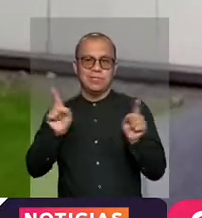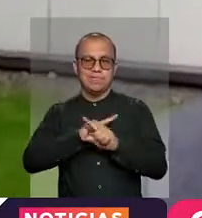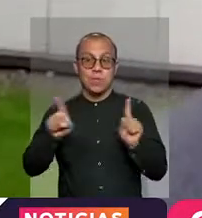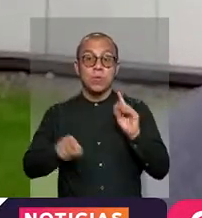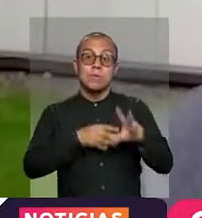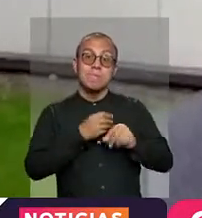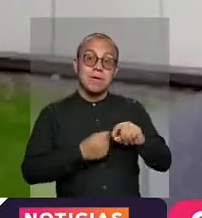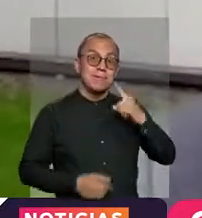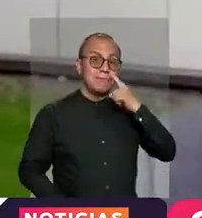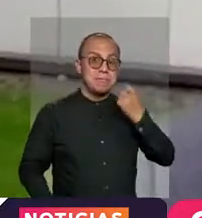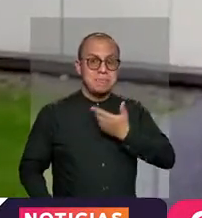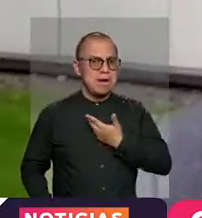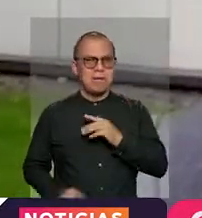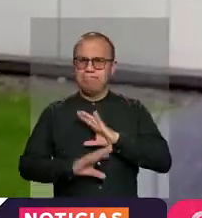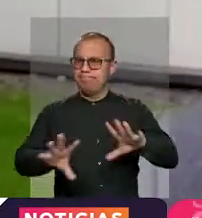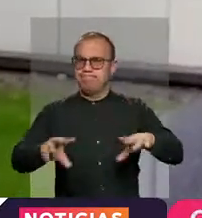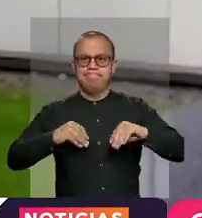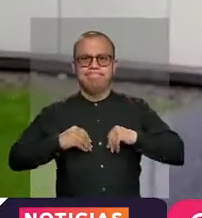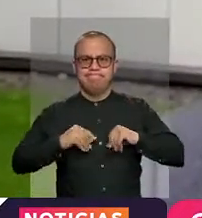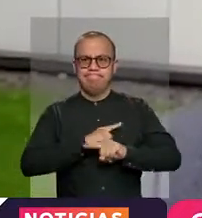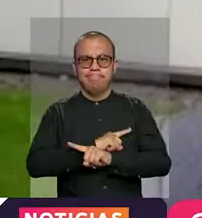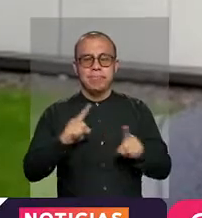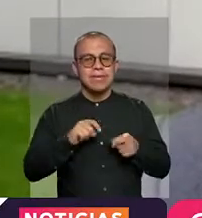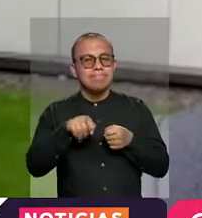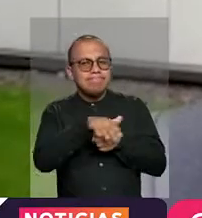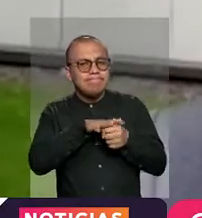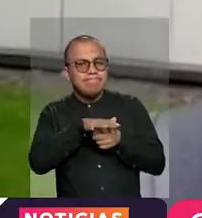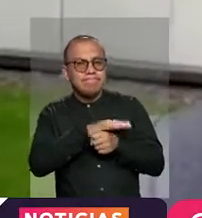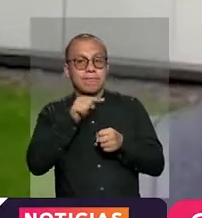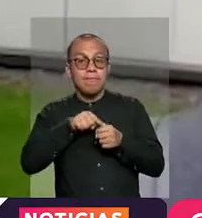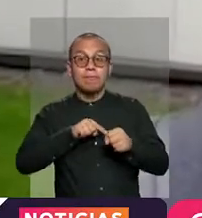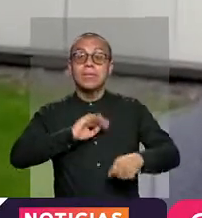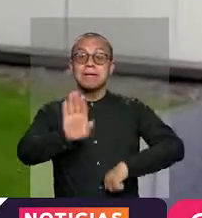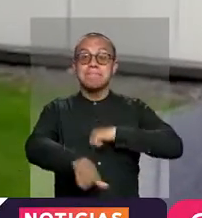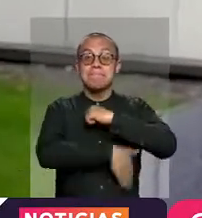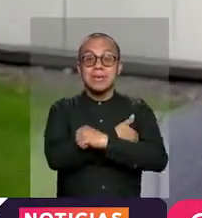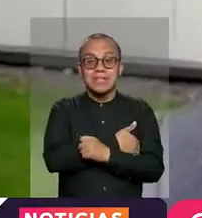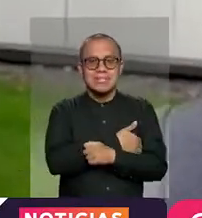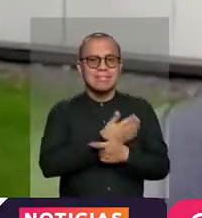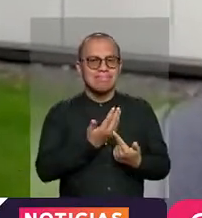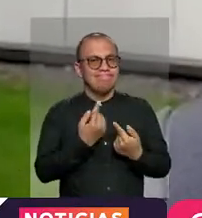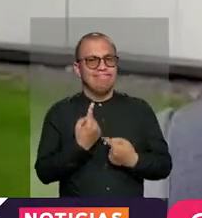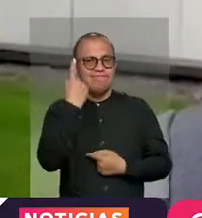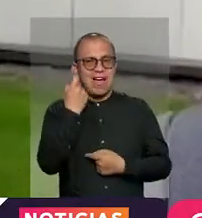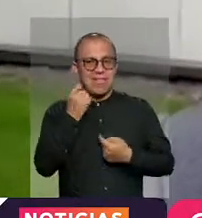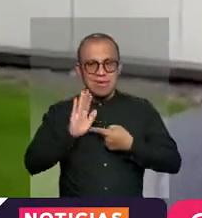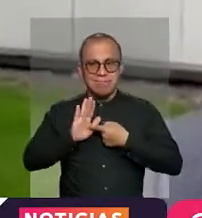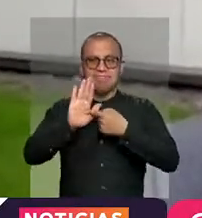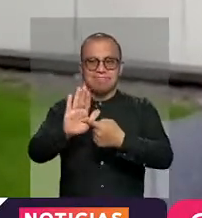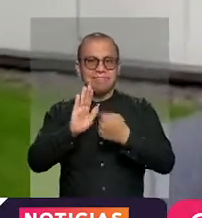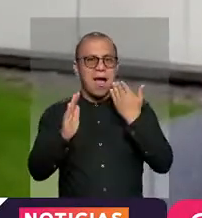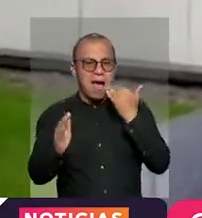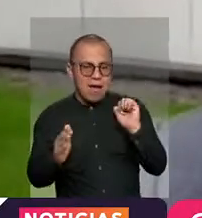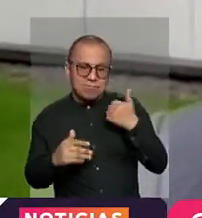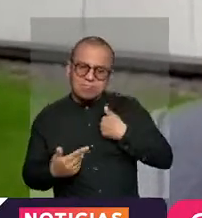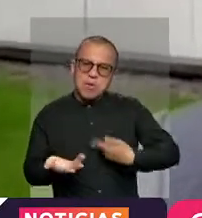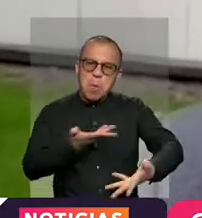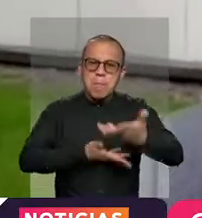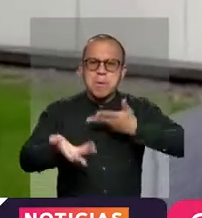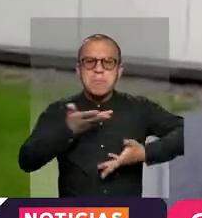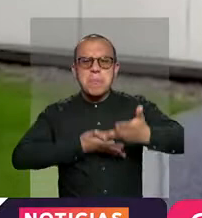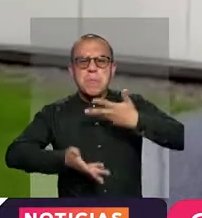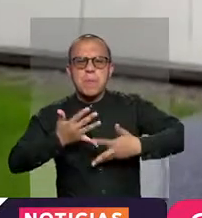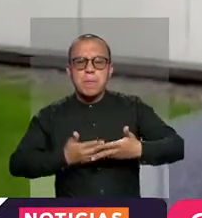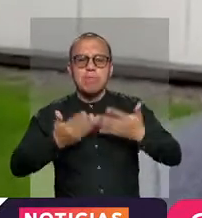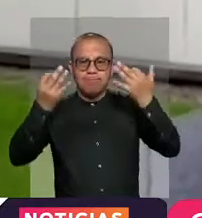los padres de familia muchísimo menos. Creo que la situación es que la ministra no ha dado la cara para sentarnos a conciliar realmente